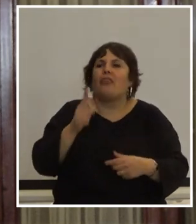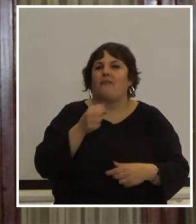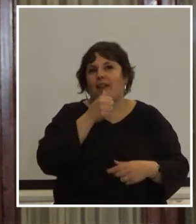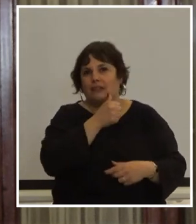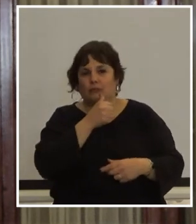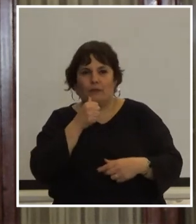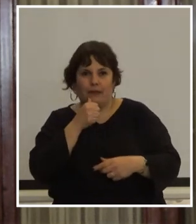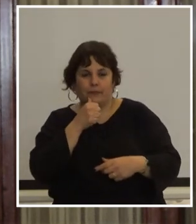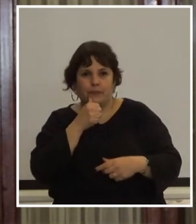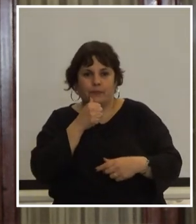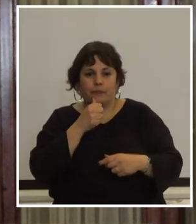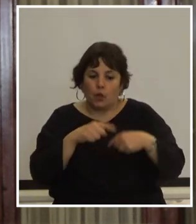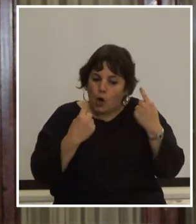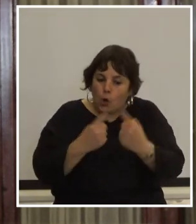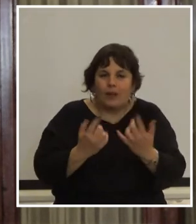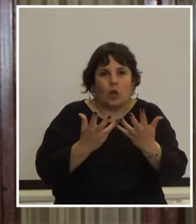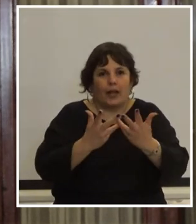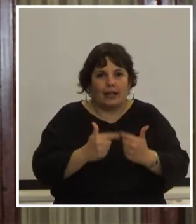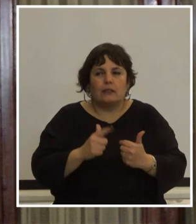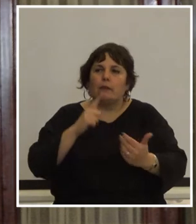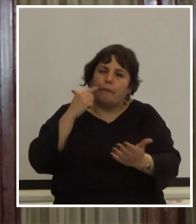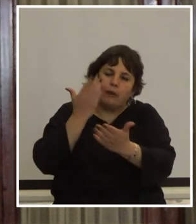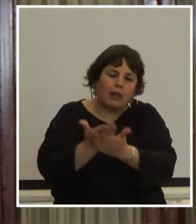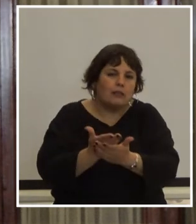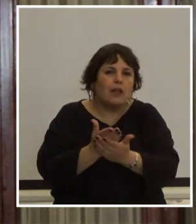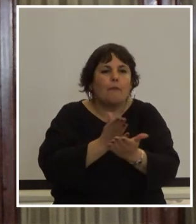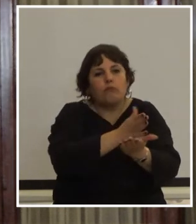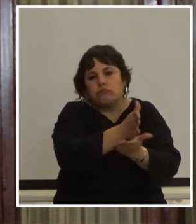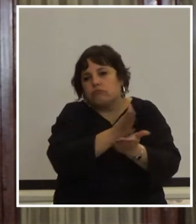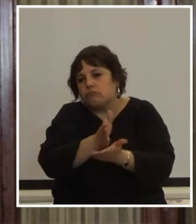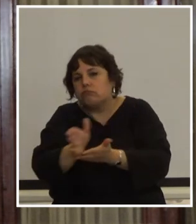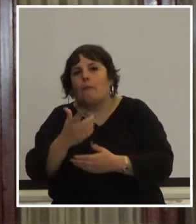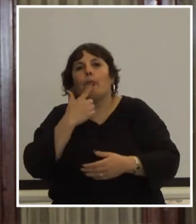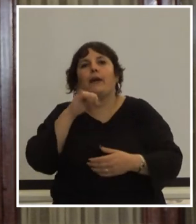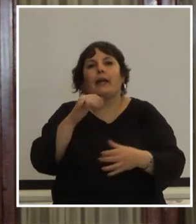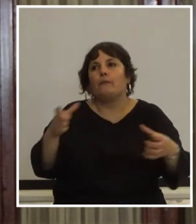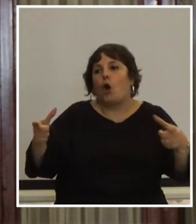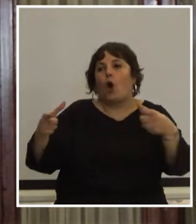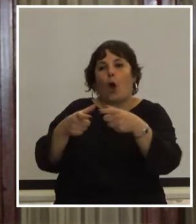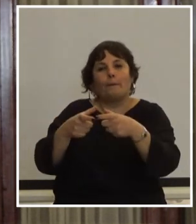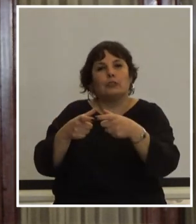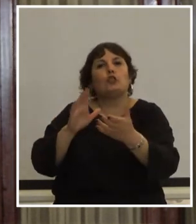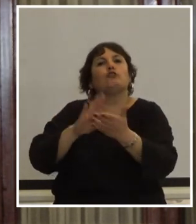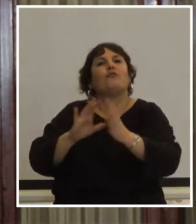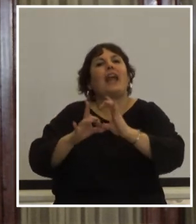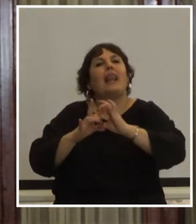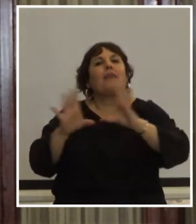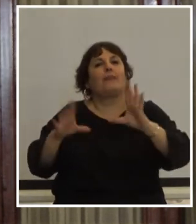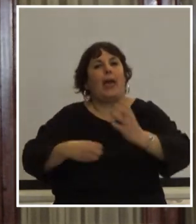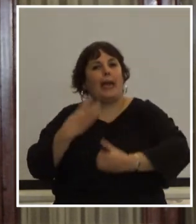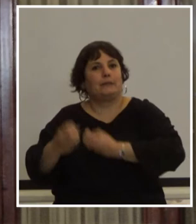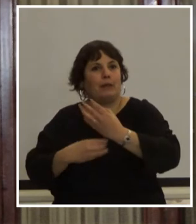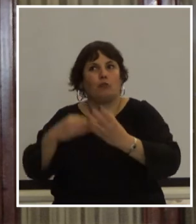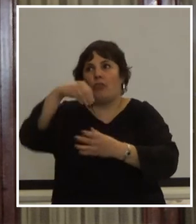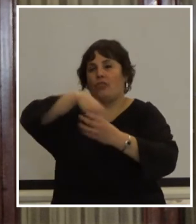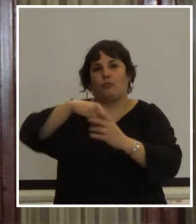y que desde nuestra organización hemos planteado alternativas por ejemplo la creación de una comisión sobre libertad de expresión a nivel del